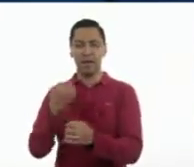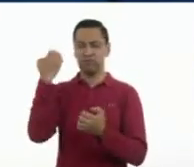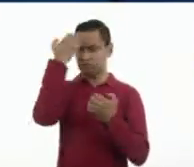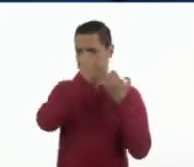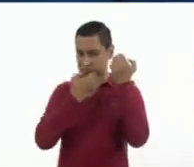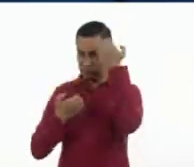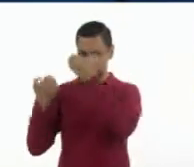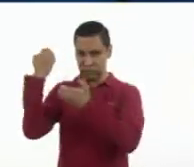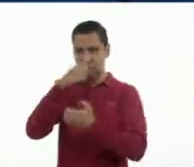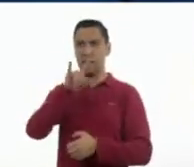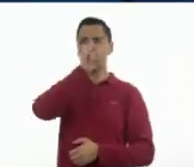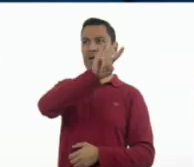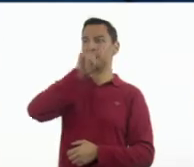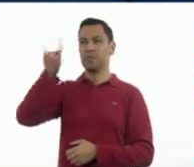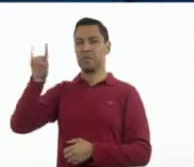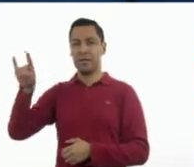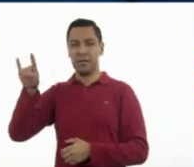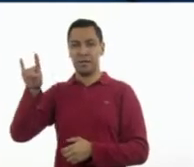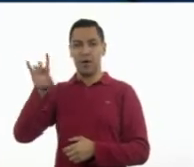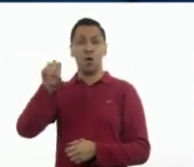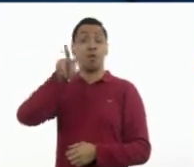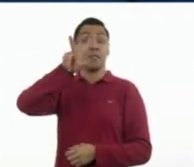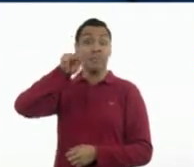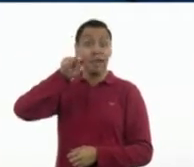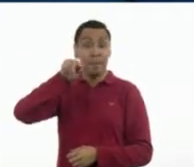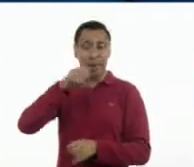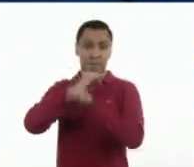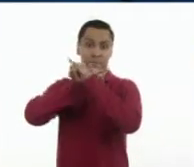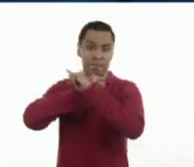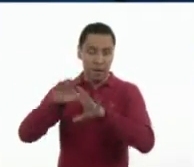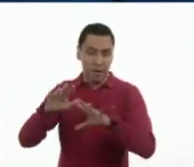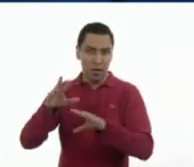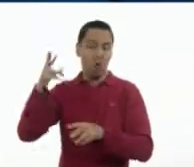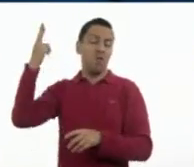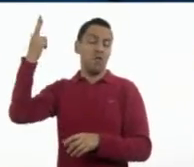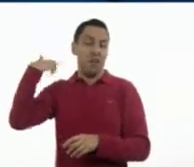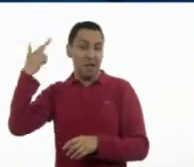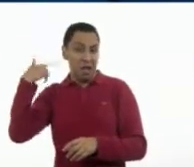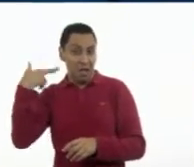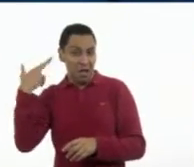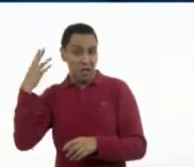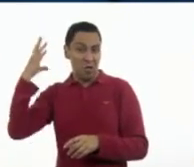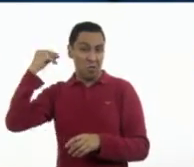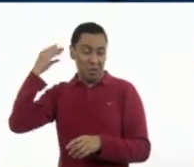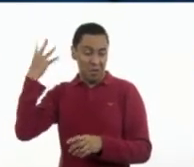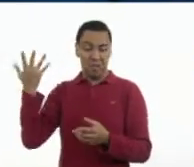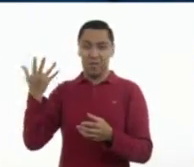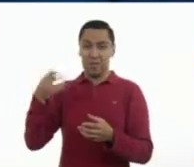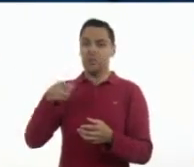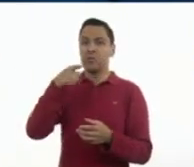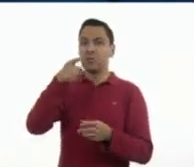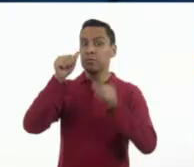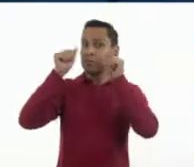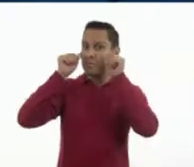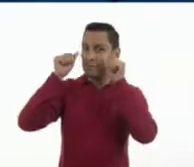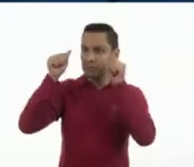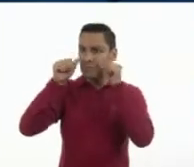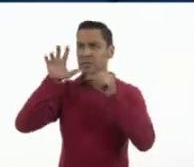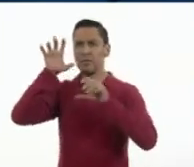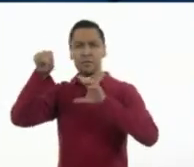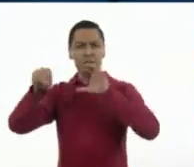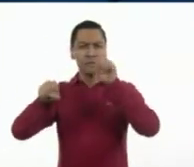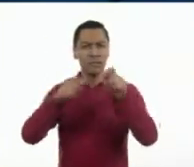anuncios. Aquellos, esos que pasan en televisión o en la radio, pongan mucha atención e identifiquen